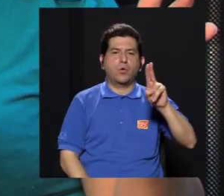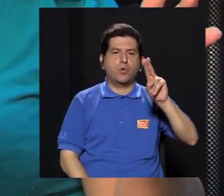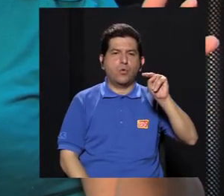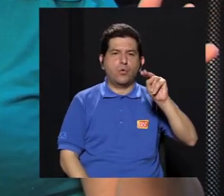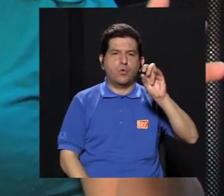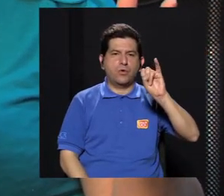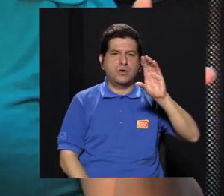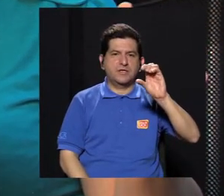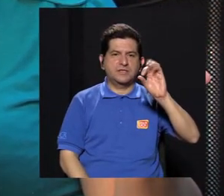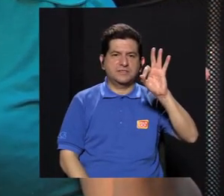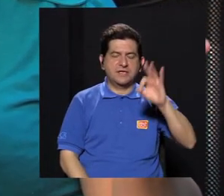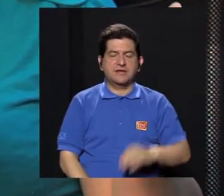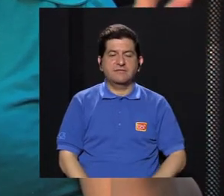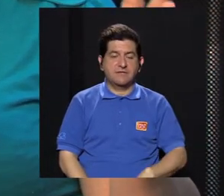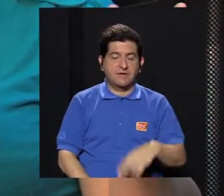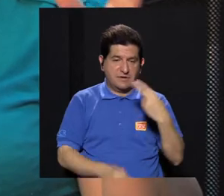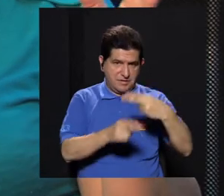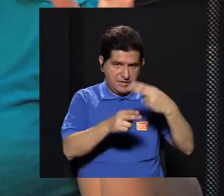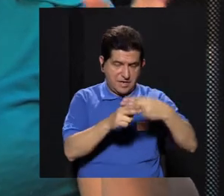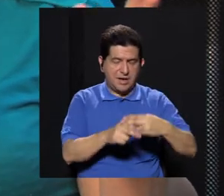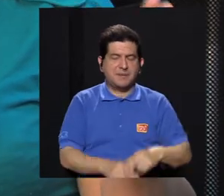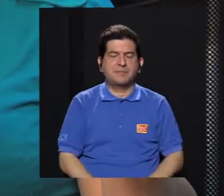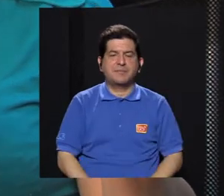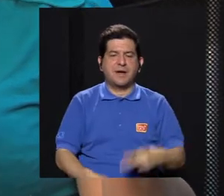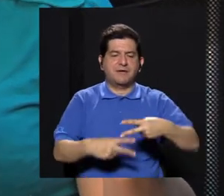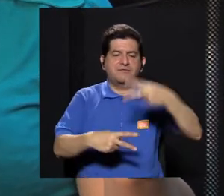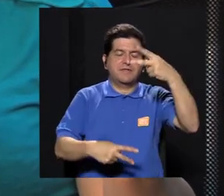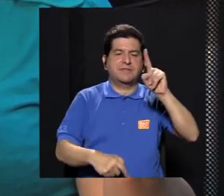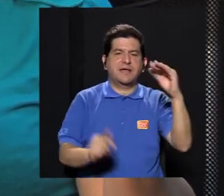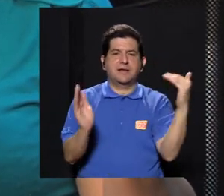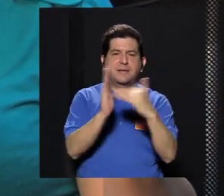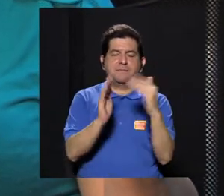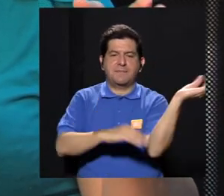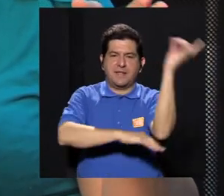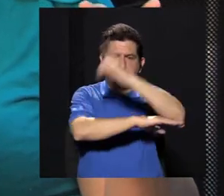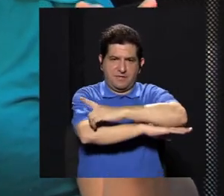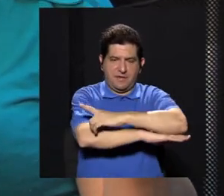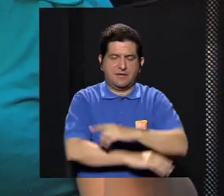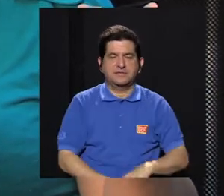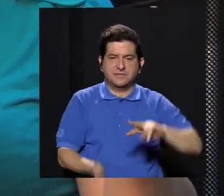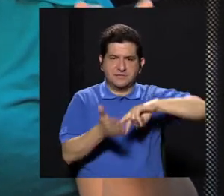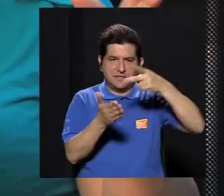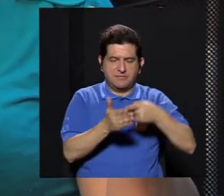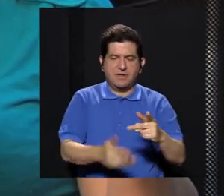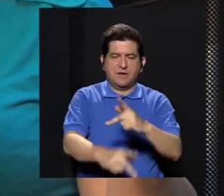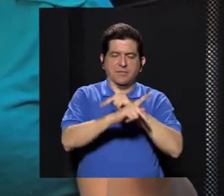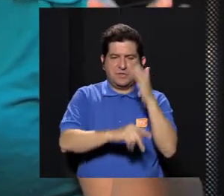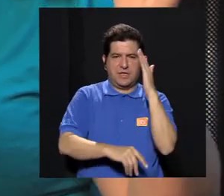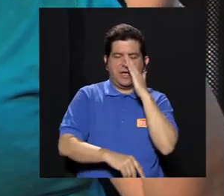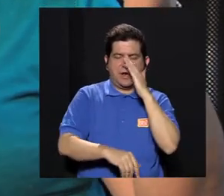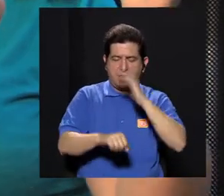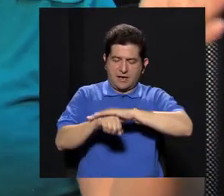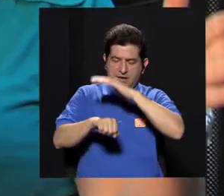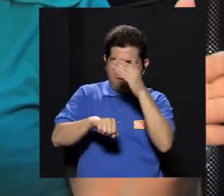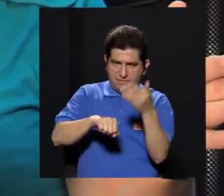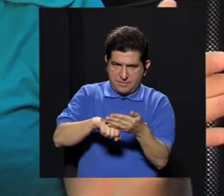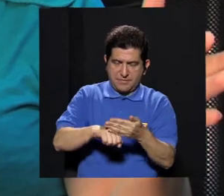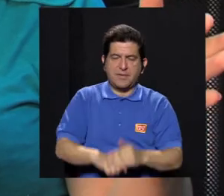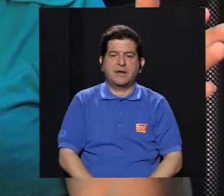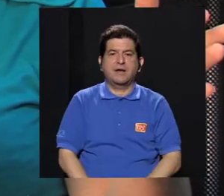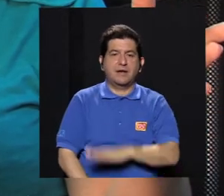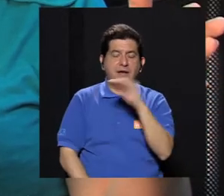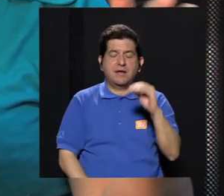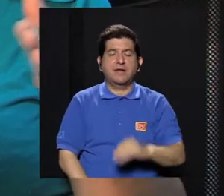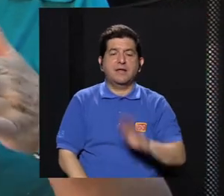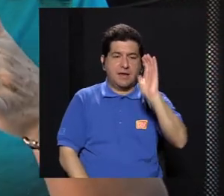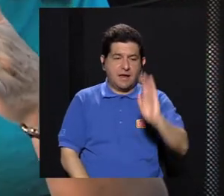UNICEF llama la ventana de los mil días. Estamos hablando de que hay que proteger a la madre durante el